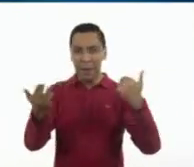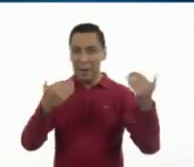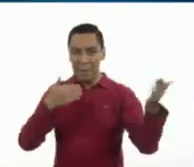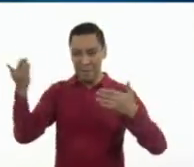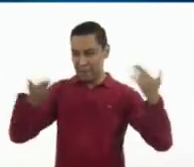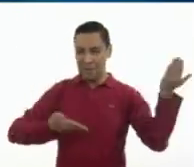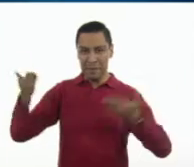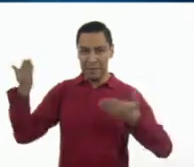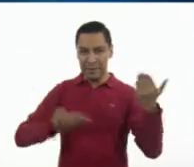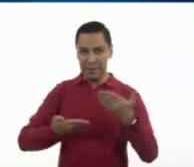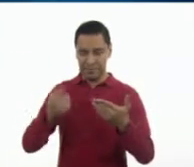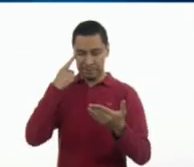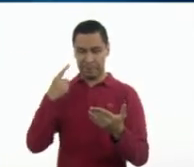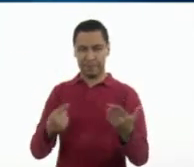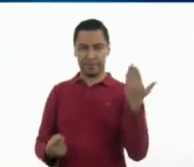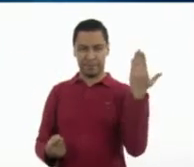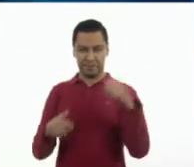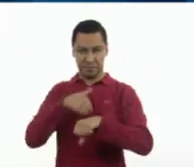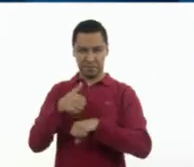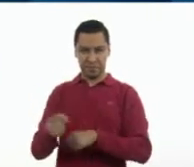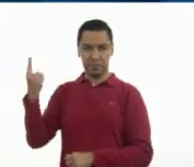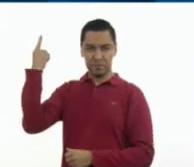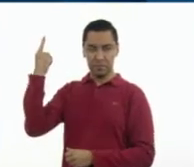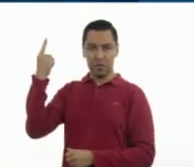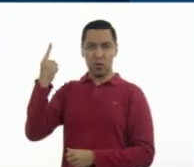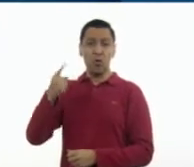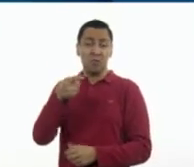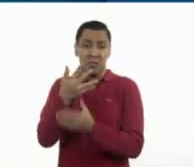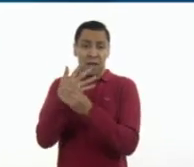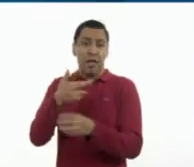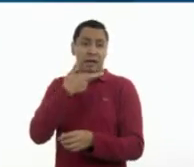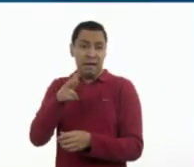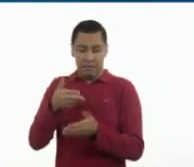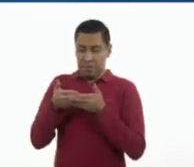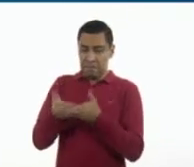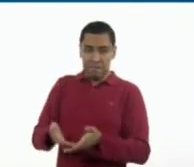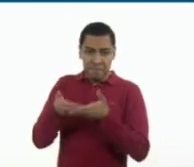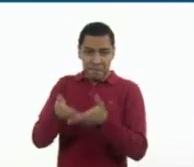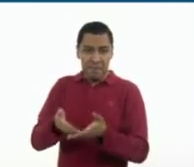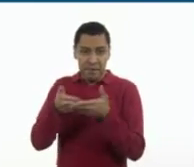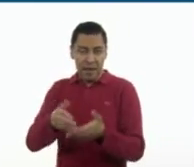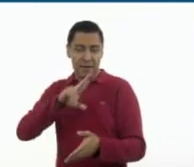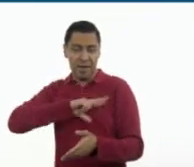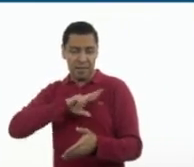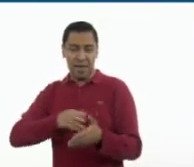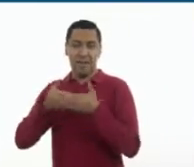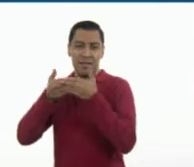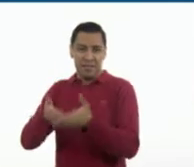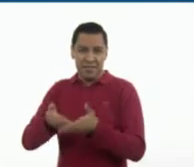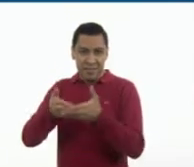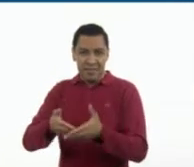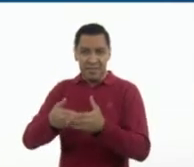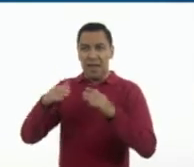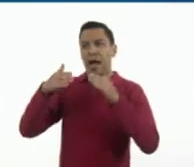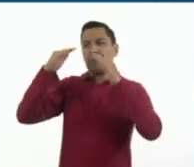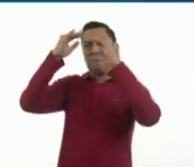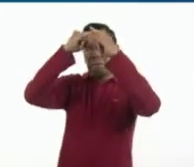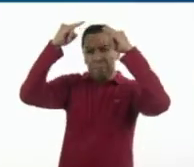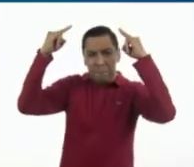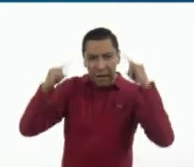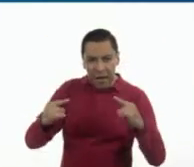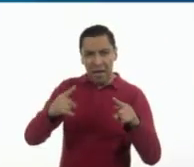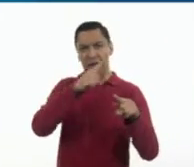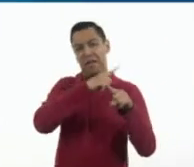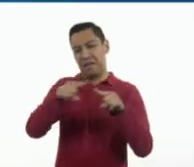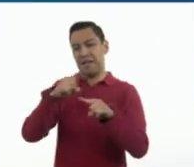tienen más servicios, como renta de lanchas, cabañas, además del restaurante. Este es el plus